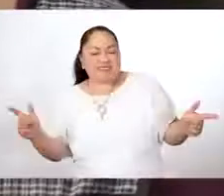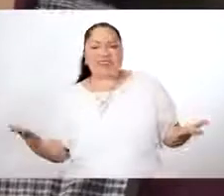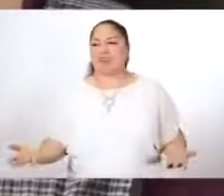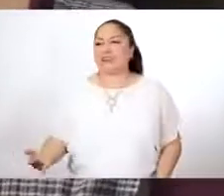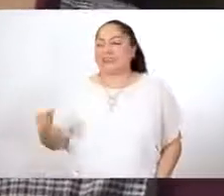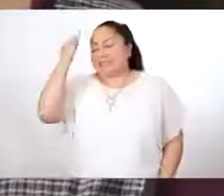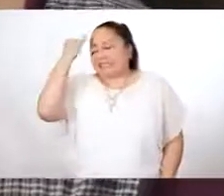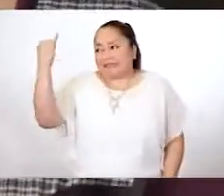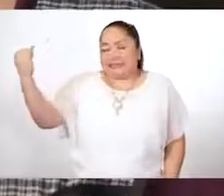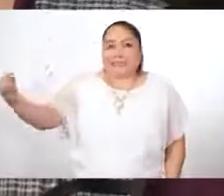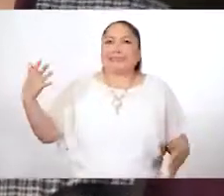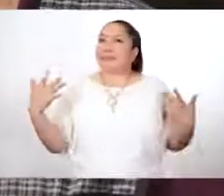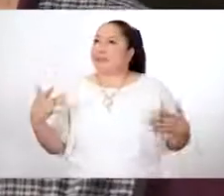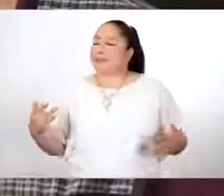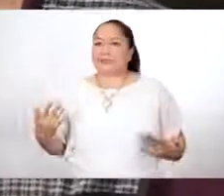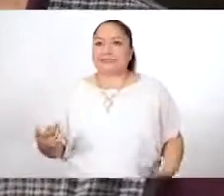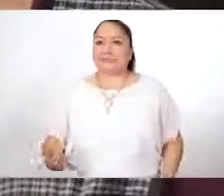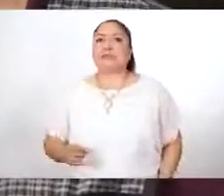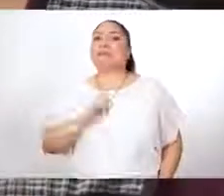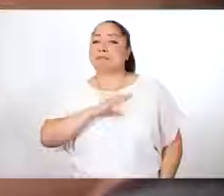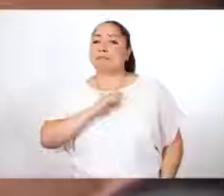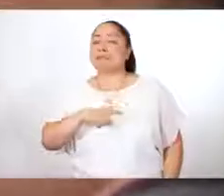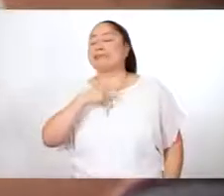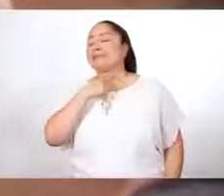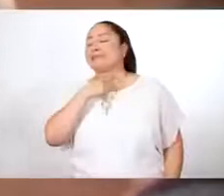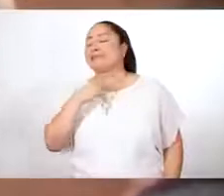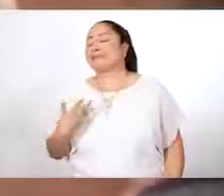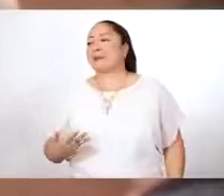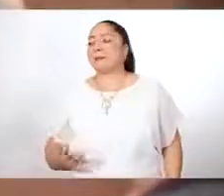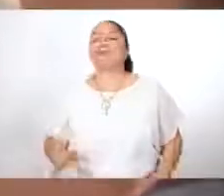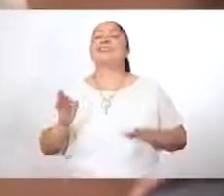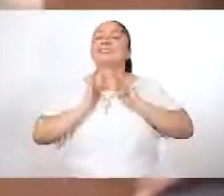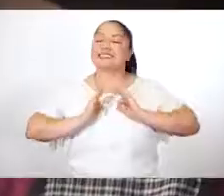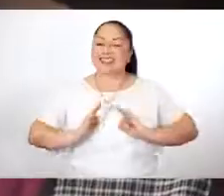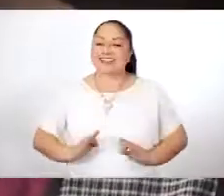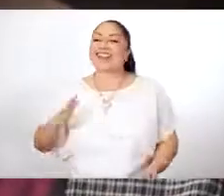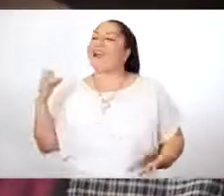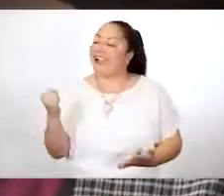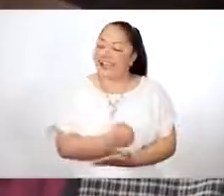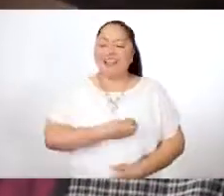Imagínese cómo se va a poner esto. Tengo miedo. Tranquila, va a ganar mil.